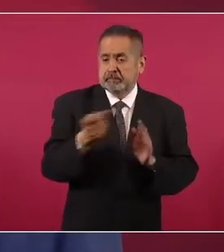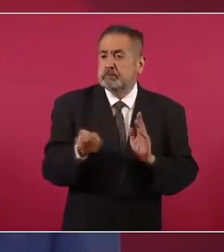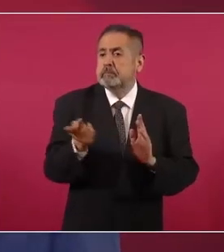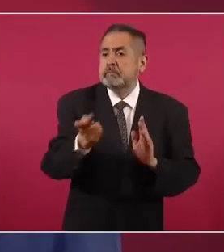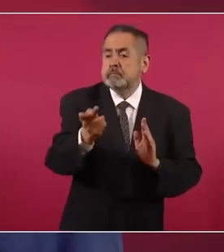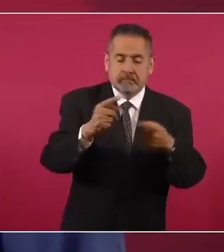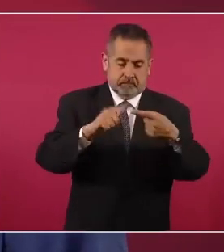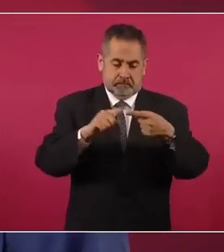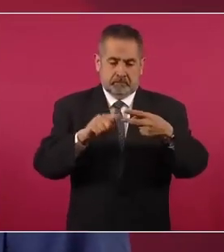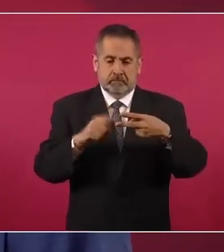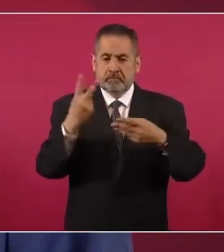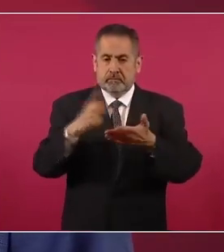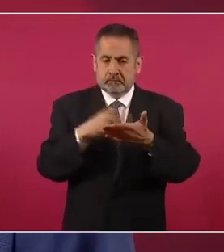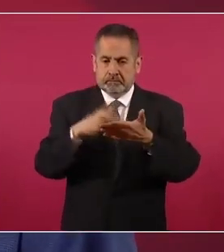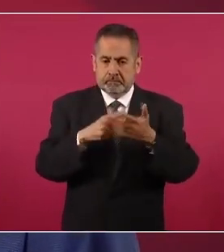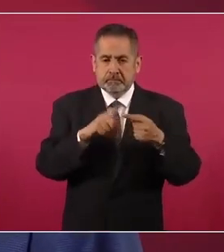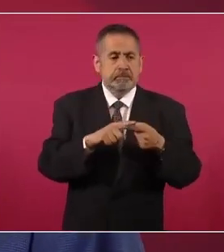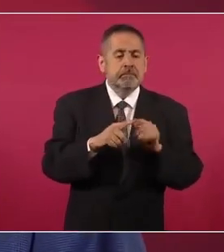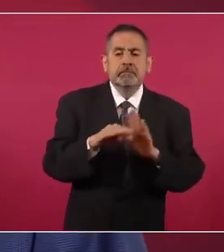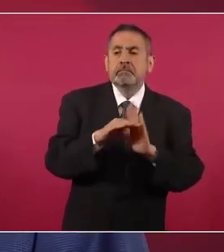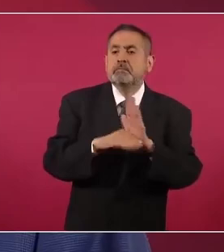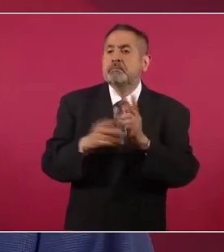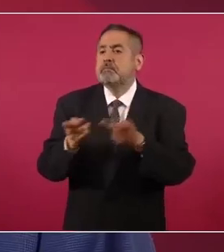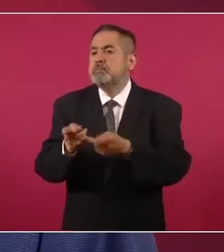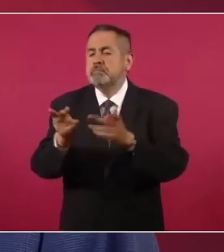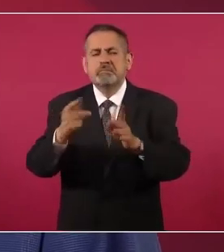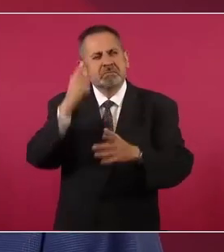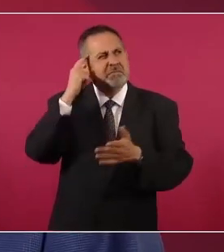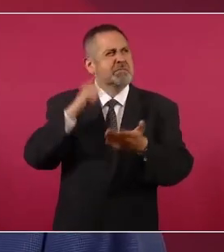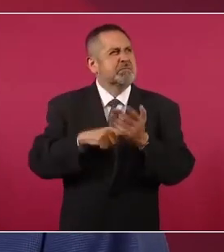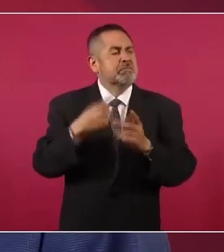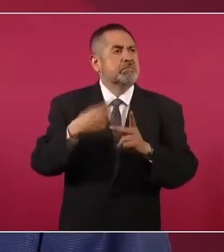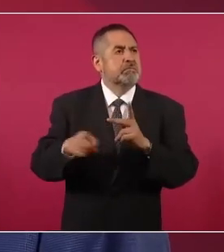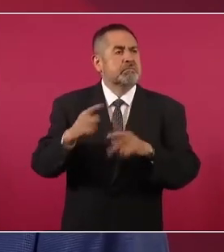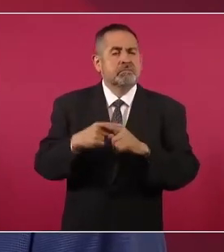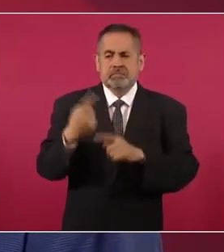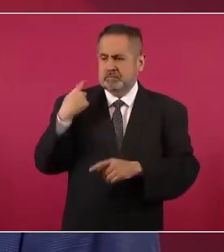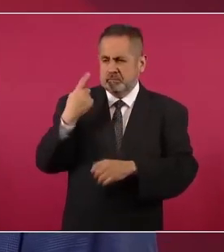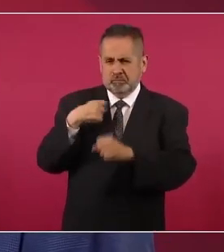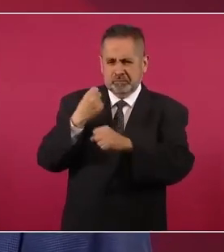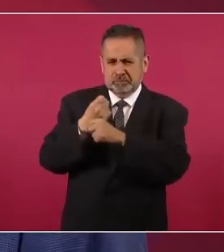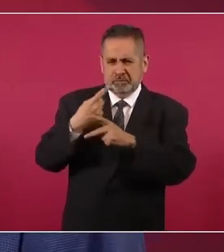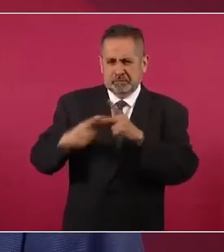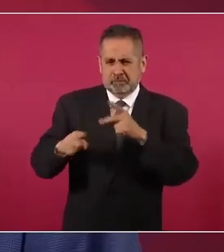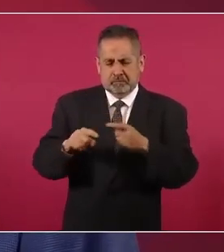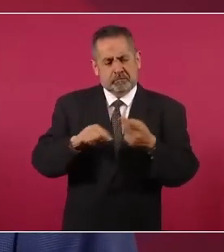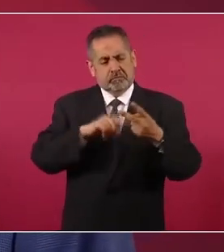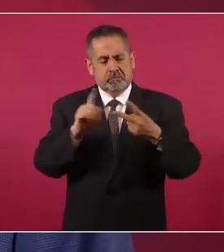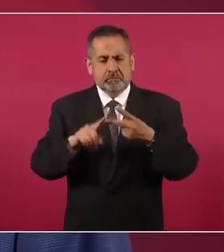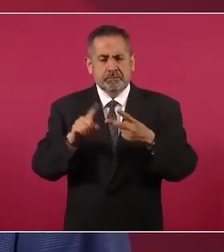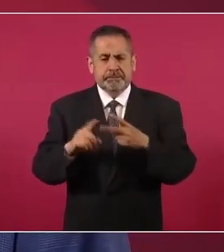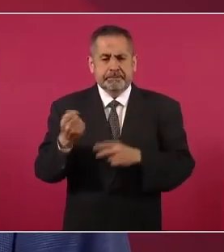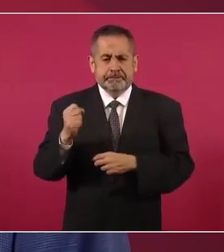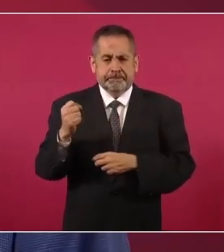sí, dos, una creo que a principios de año y otra en septiembre,